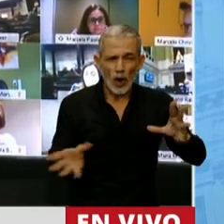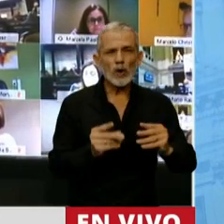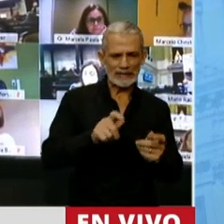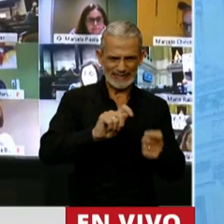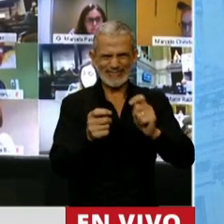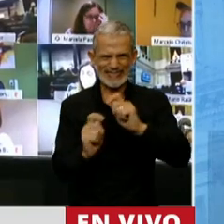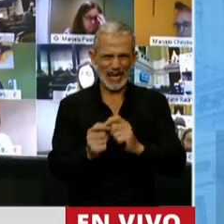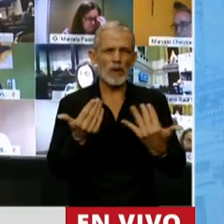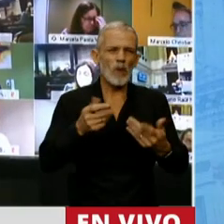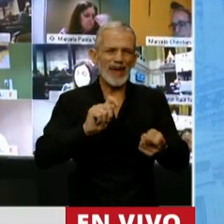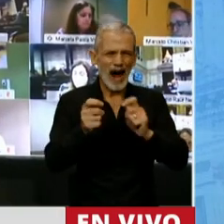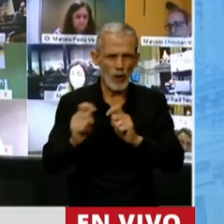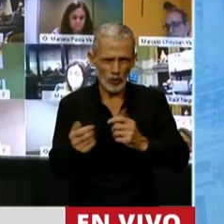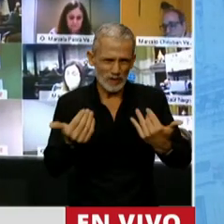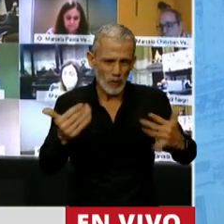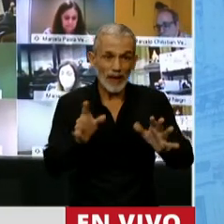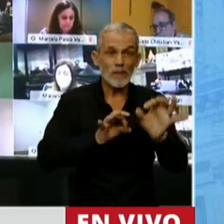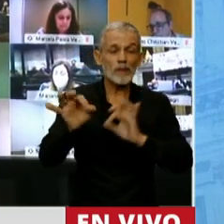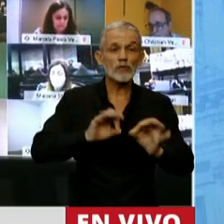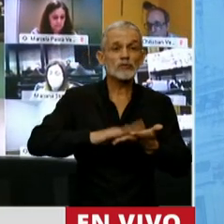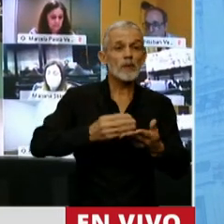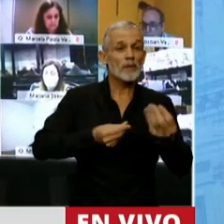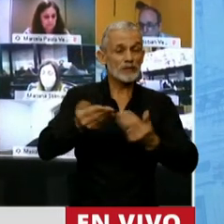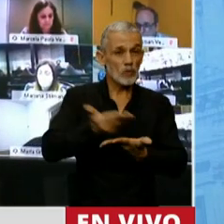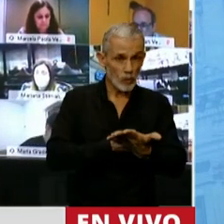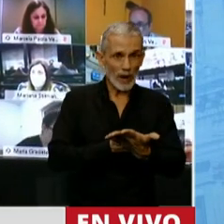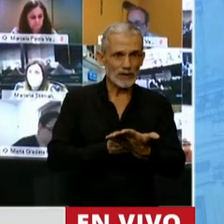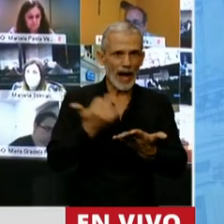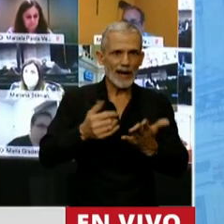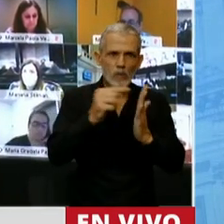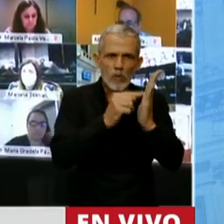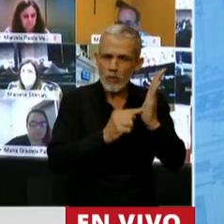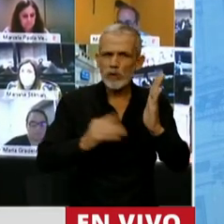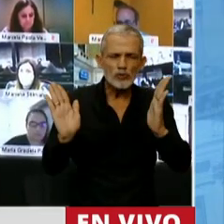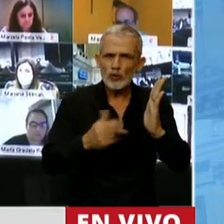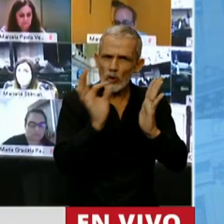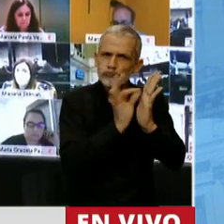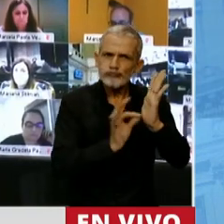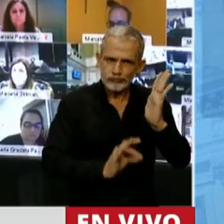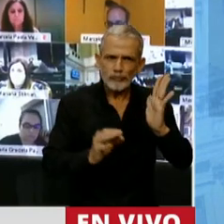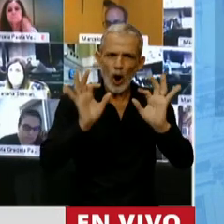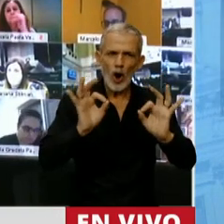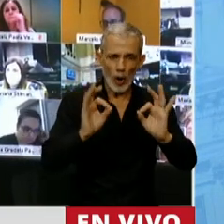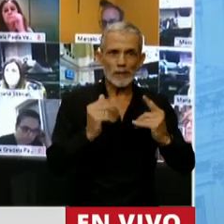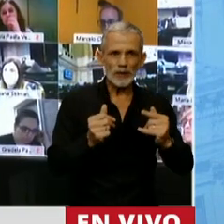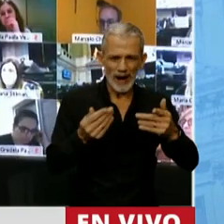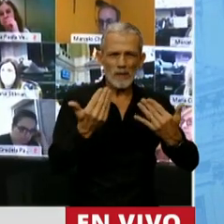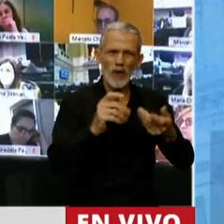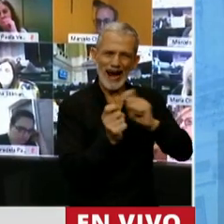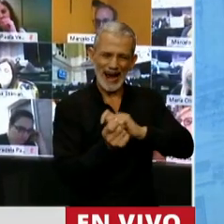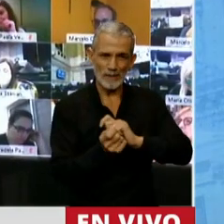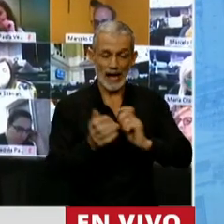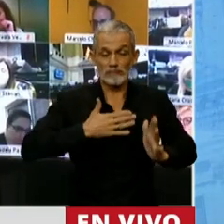irá revirtiendo y este proyecto de presupuesto contiene todos los elementos para transitar por esa senda